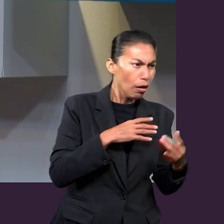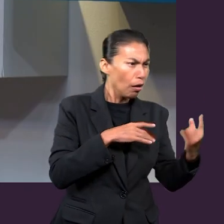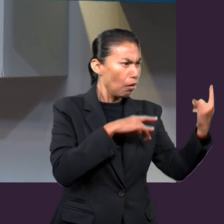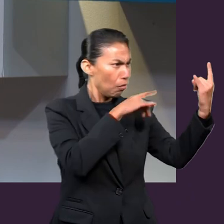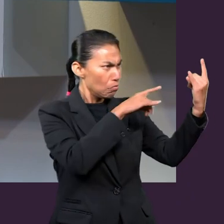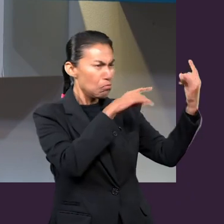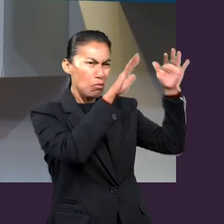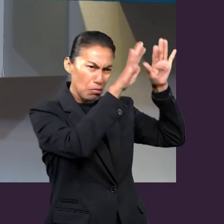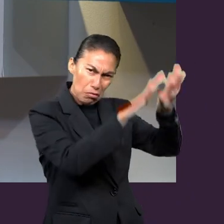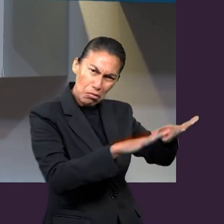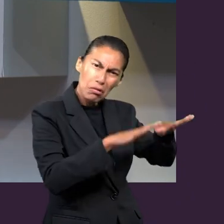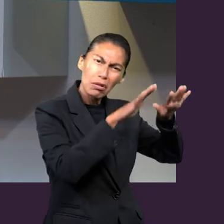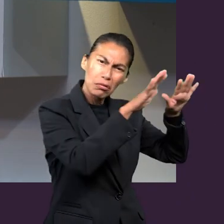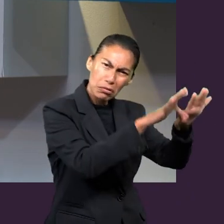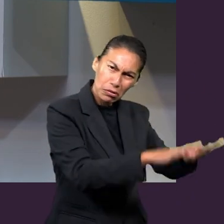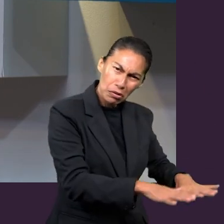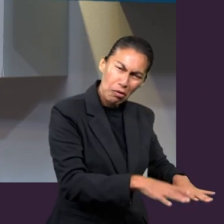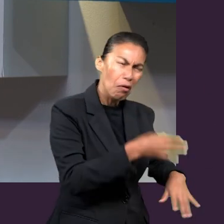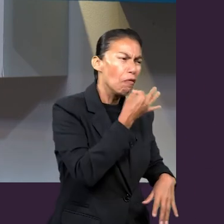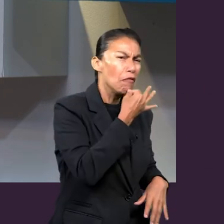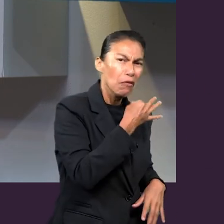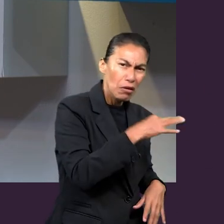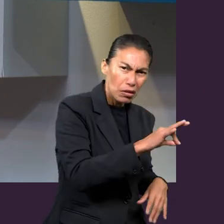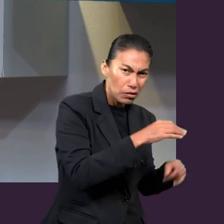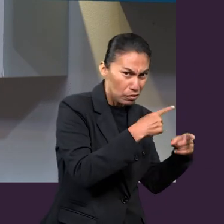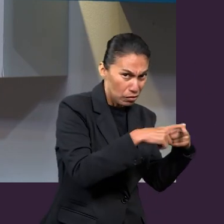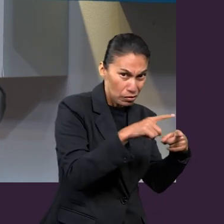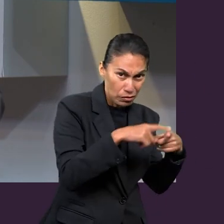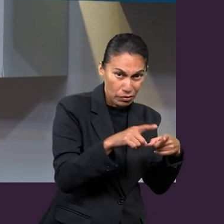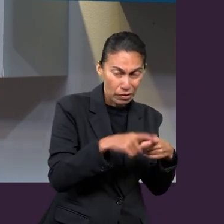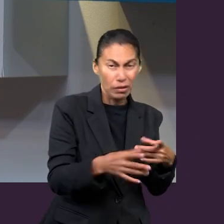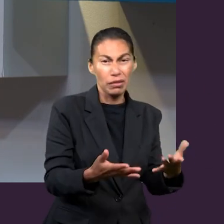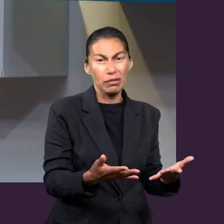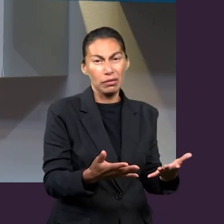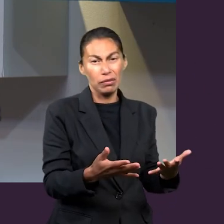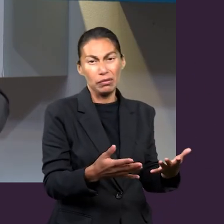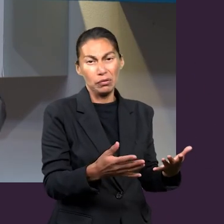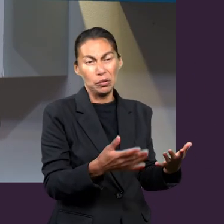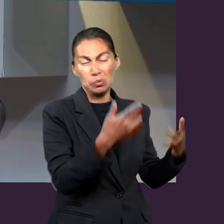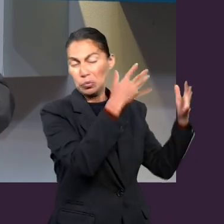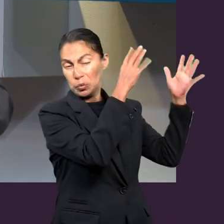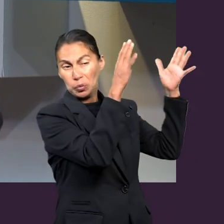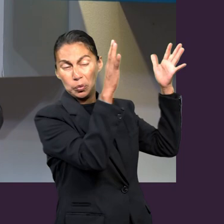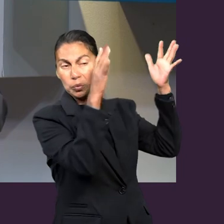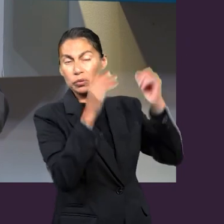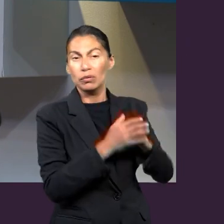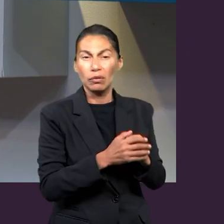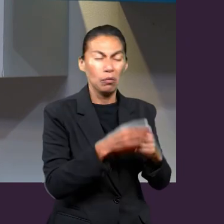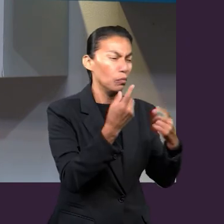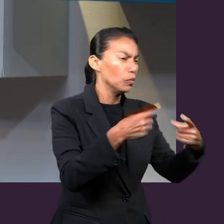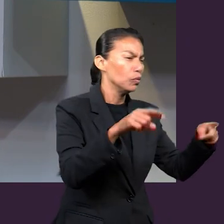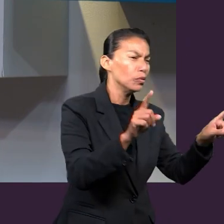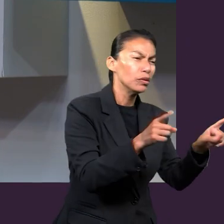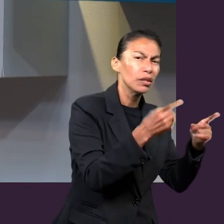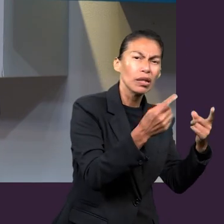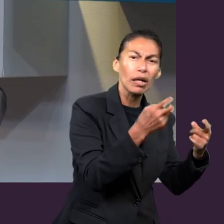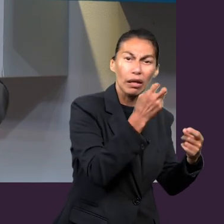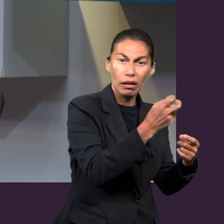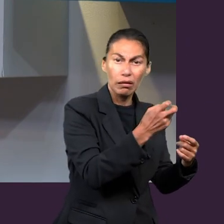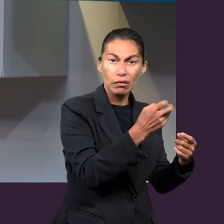culto a Satanás, ciertas prácticas y fiestas que son jolgorios y